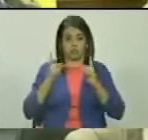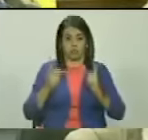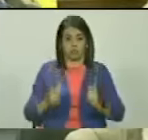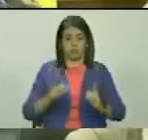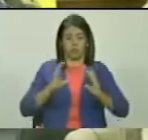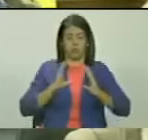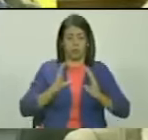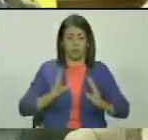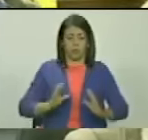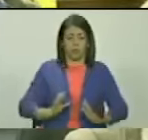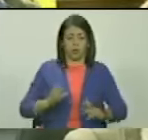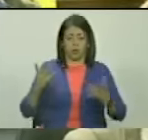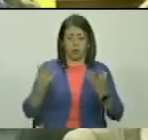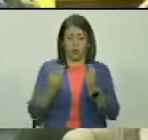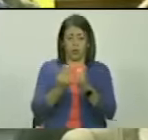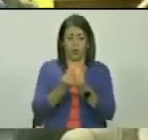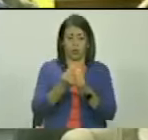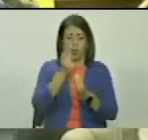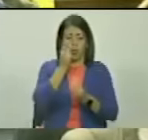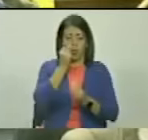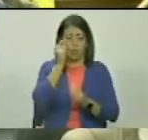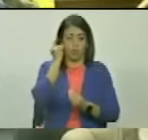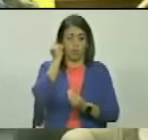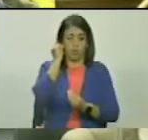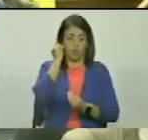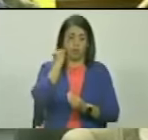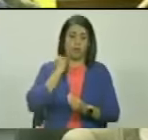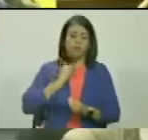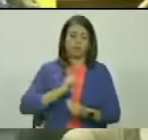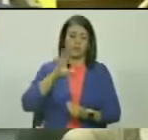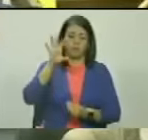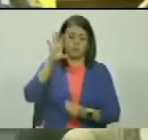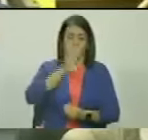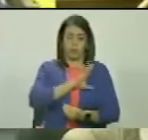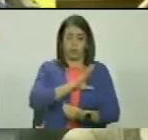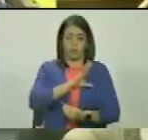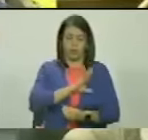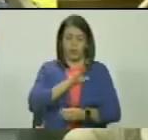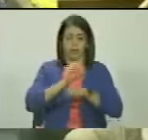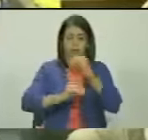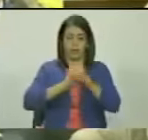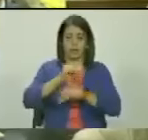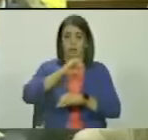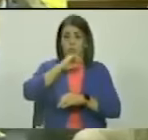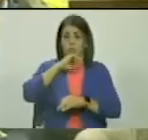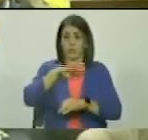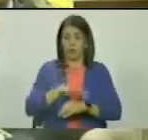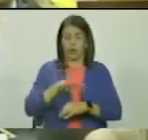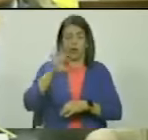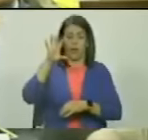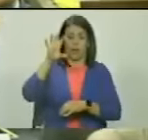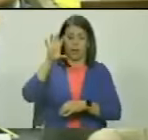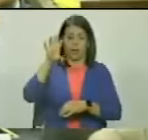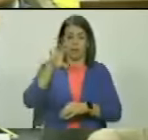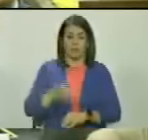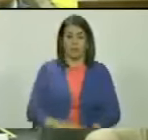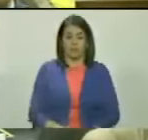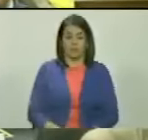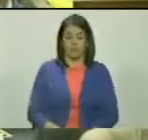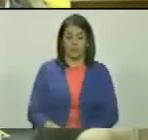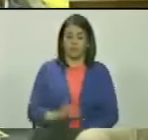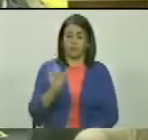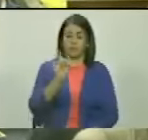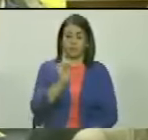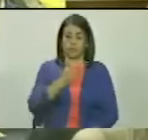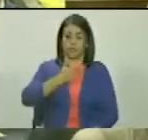resto al lado de los hombres y mujeres patriotas que hicieron historia por la patria que nos